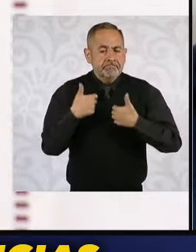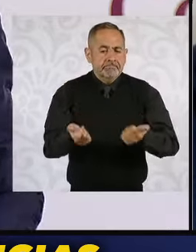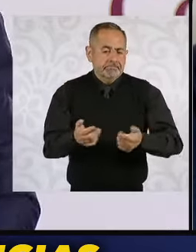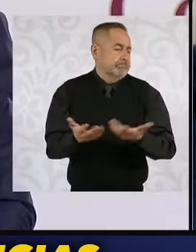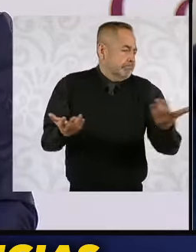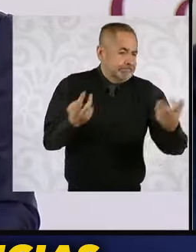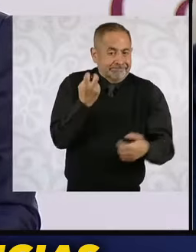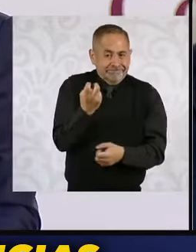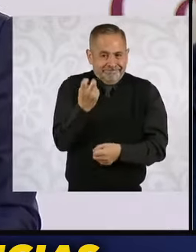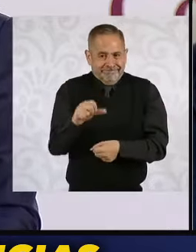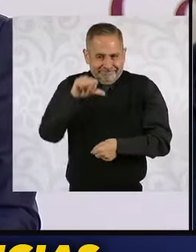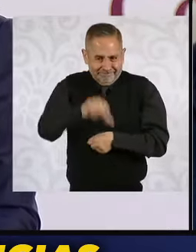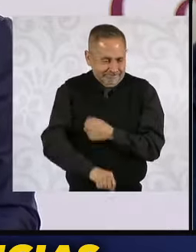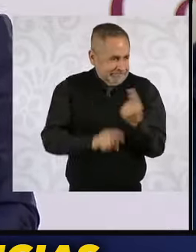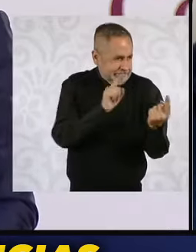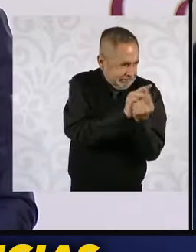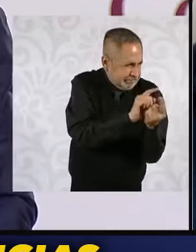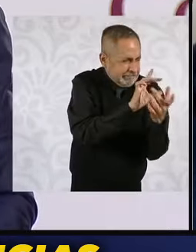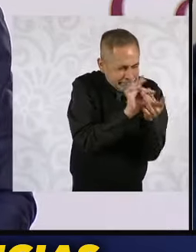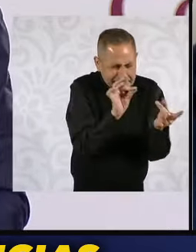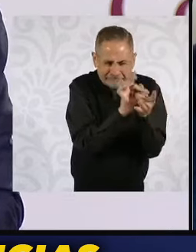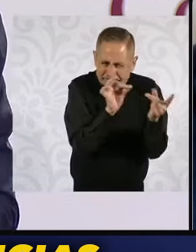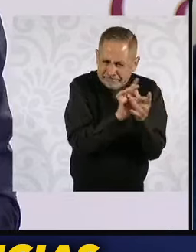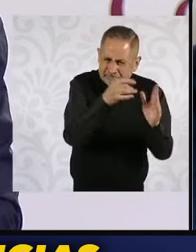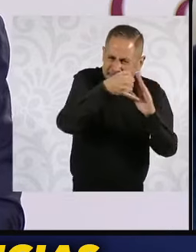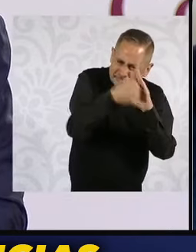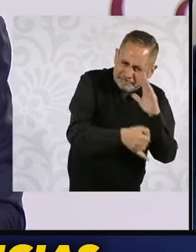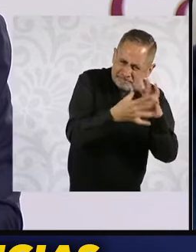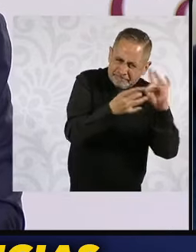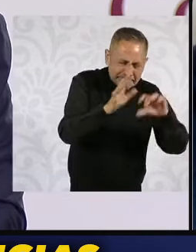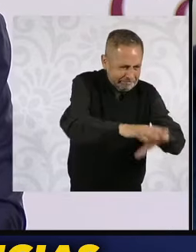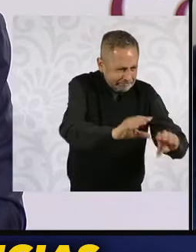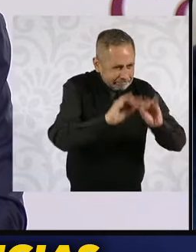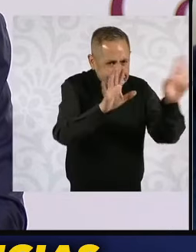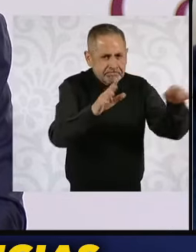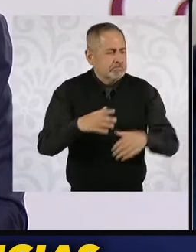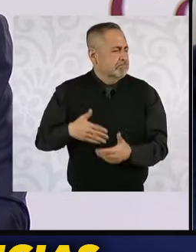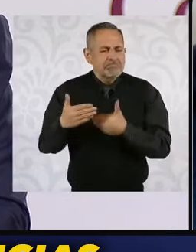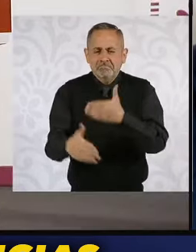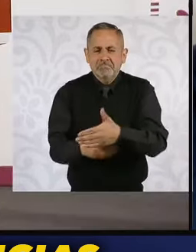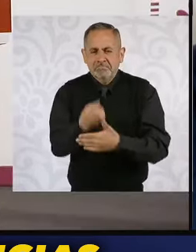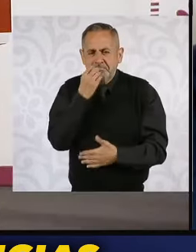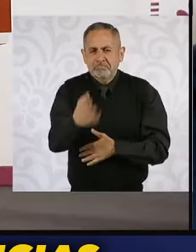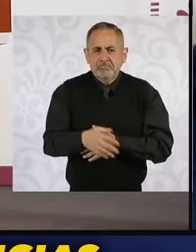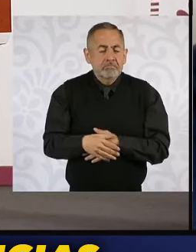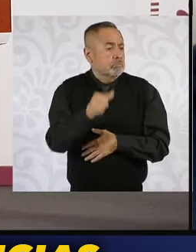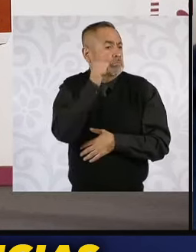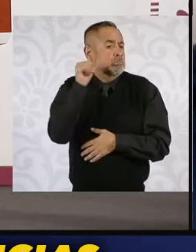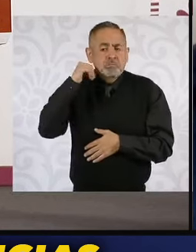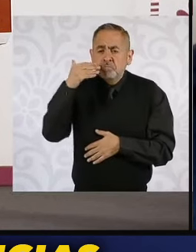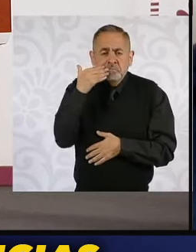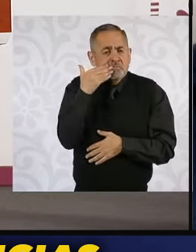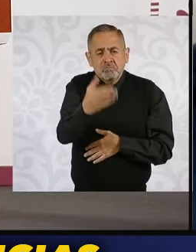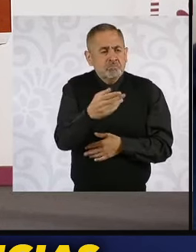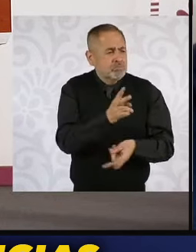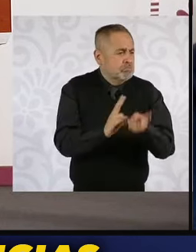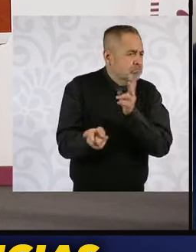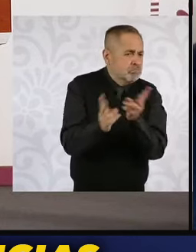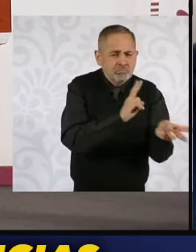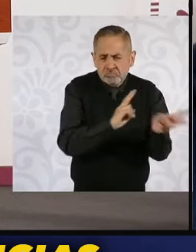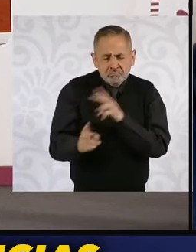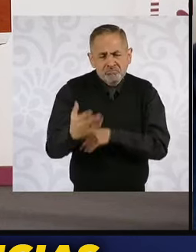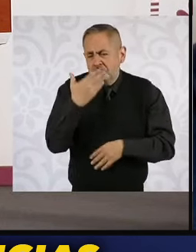haremos eso mismo con las diferentes autoridades y vamos a salir adelante. Ayer tuvimos una gran recepción a estos argumentos, a estas